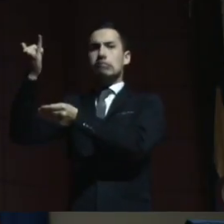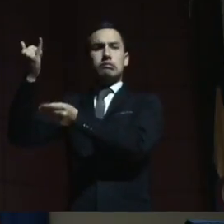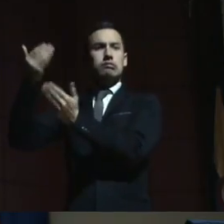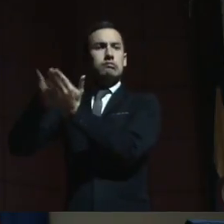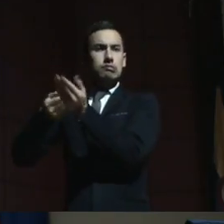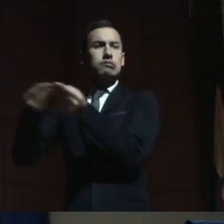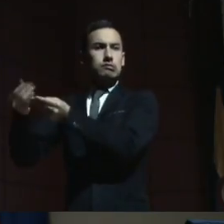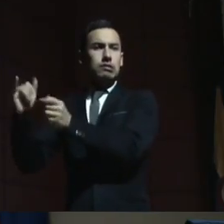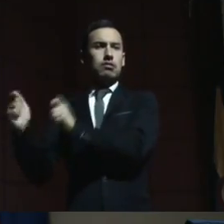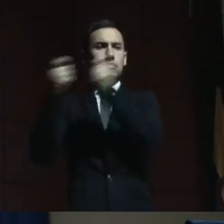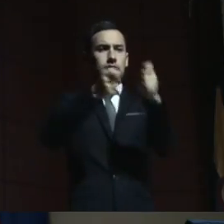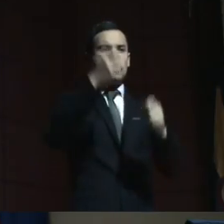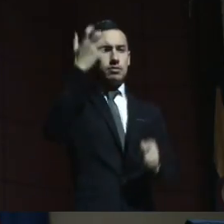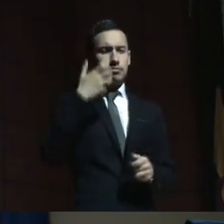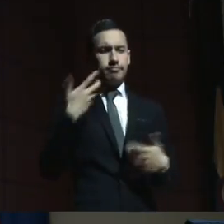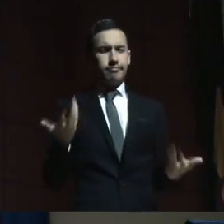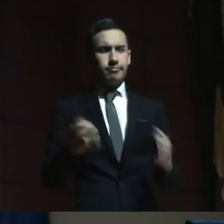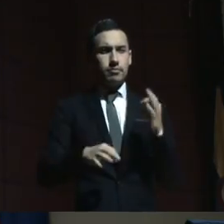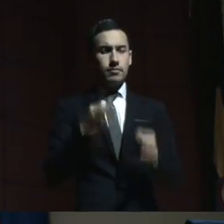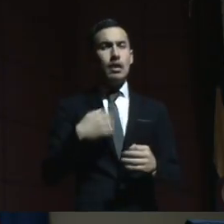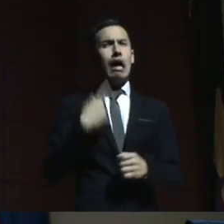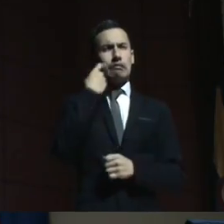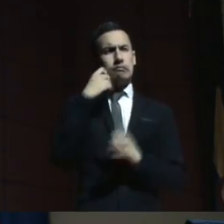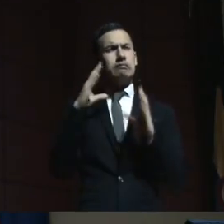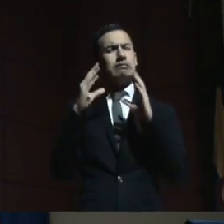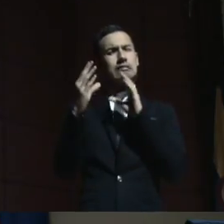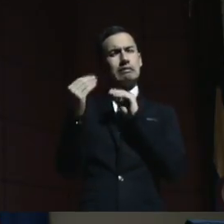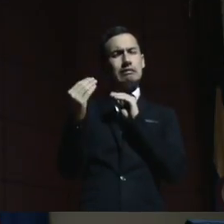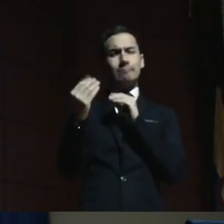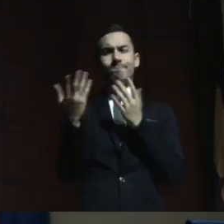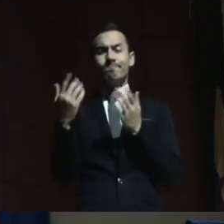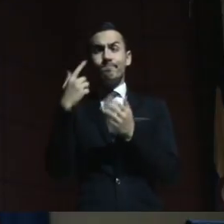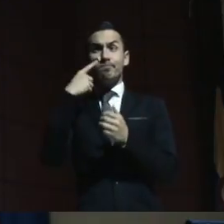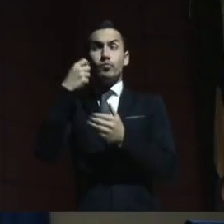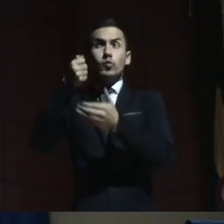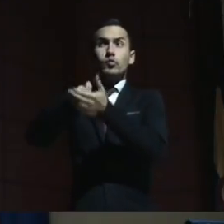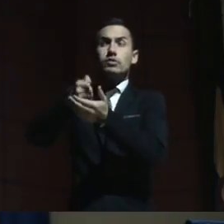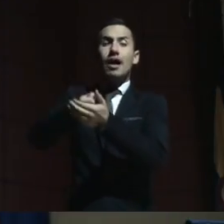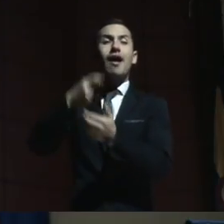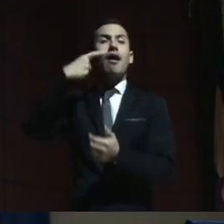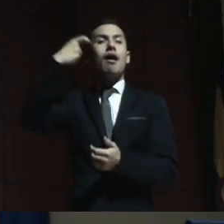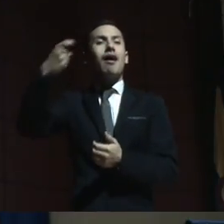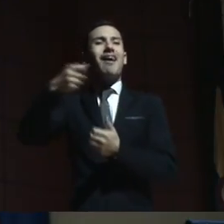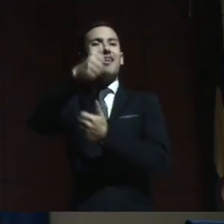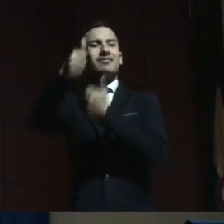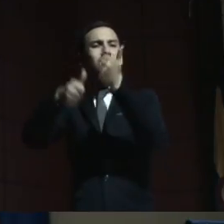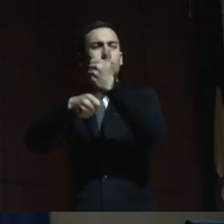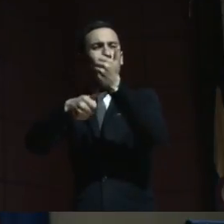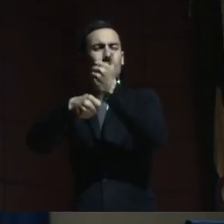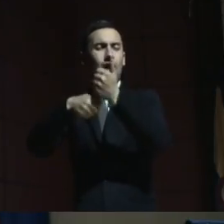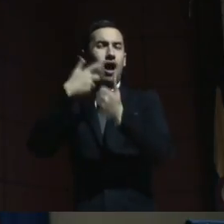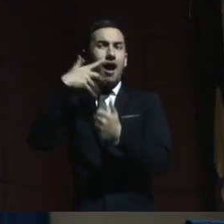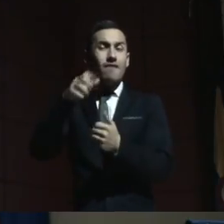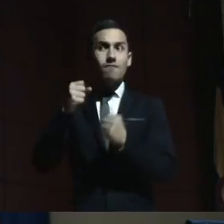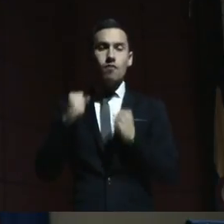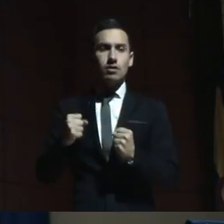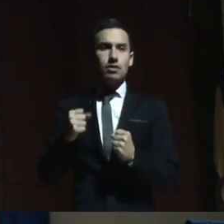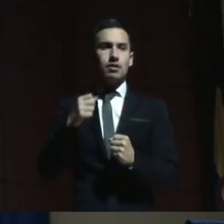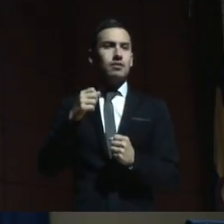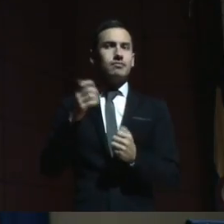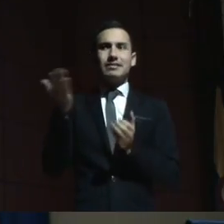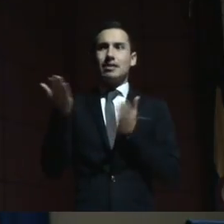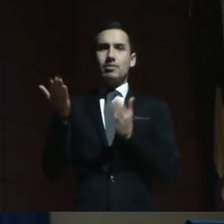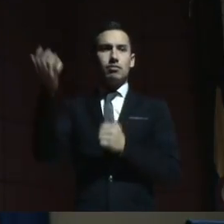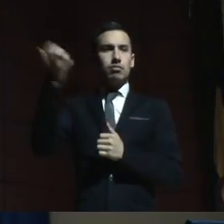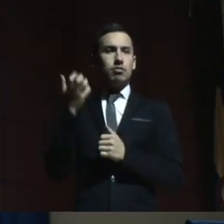anoche hablamos de buscar una asesoría más fuerte con ese servicio que